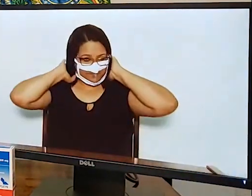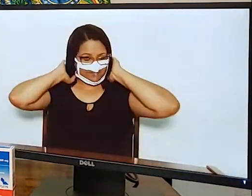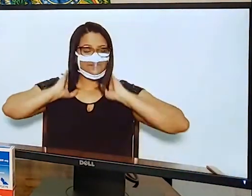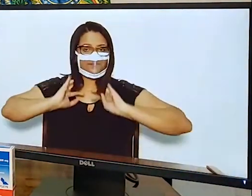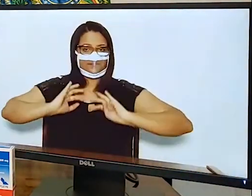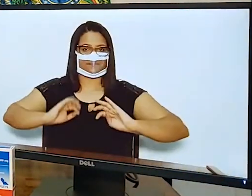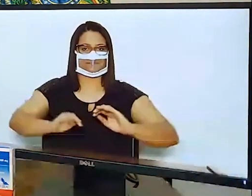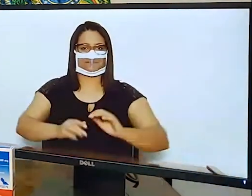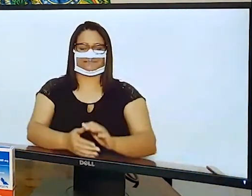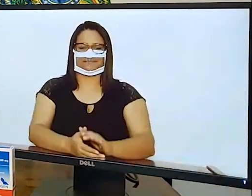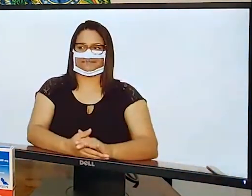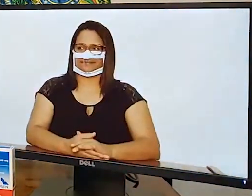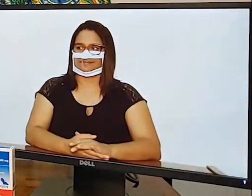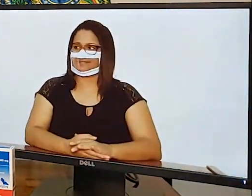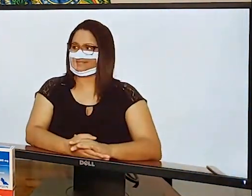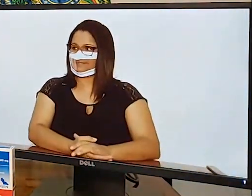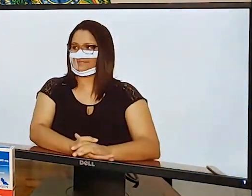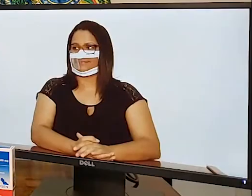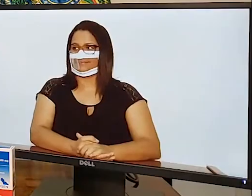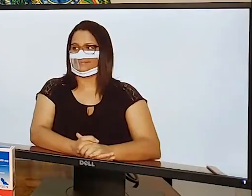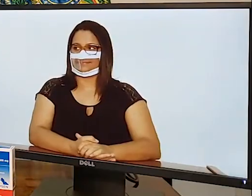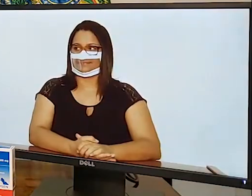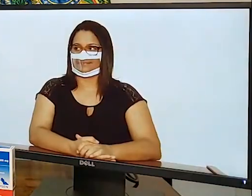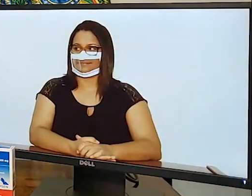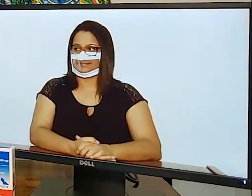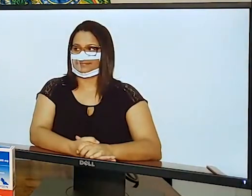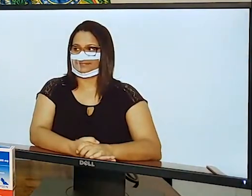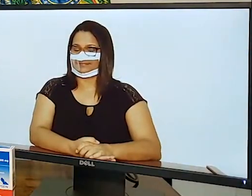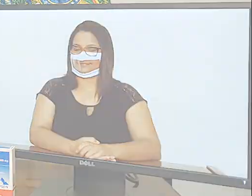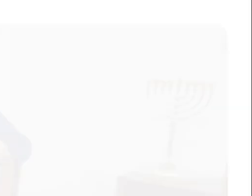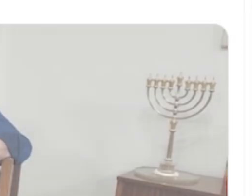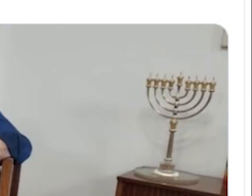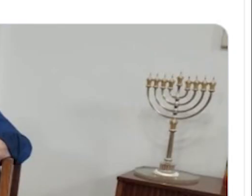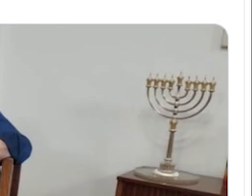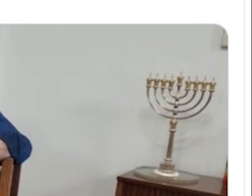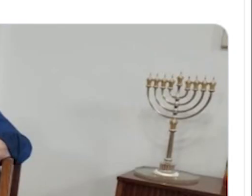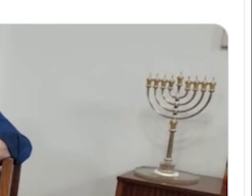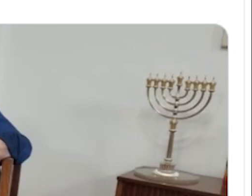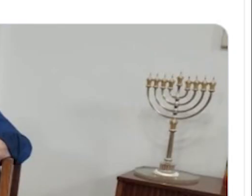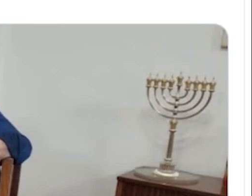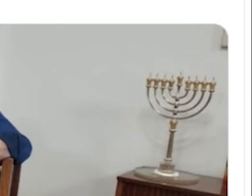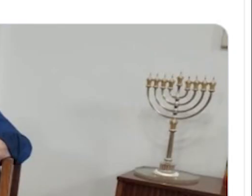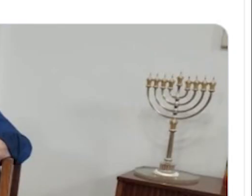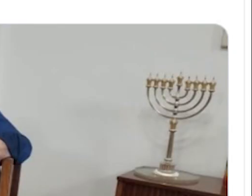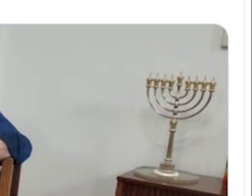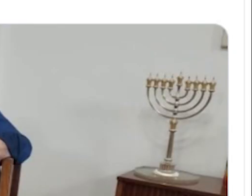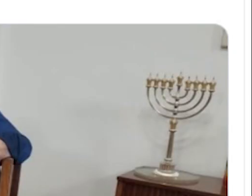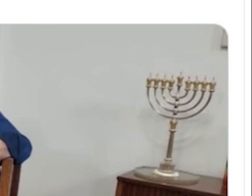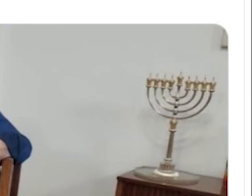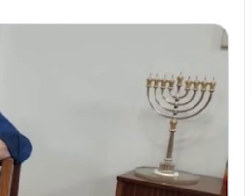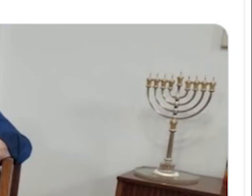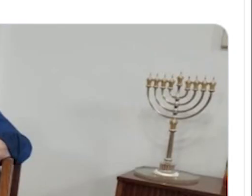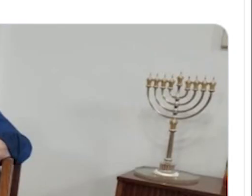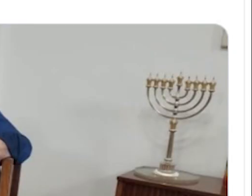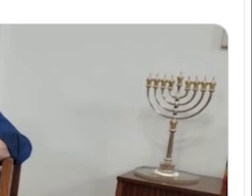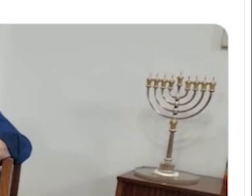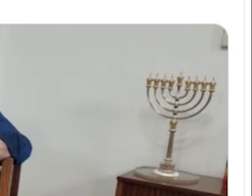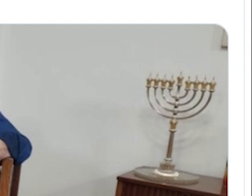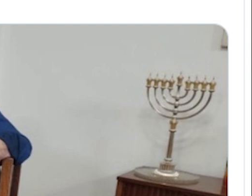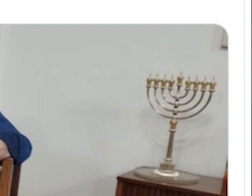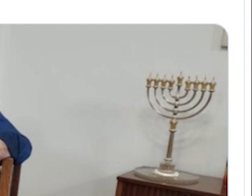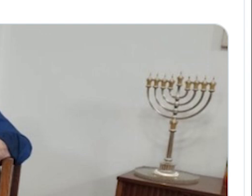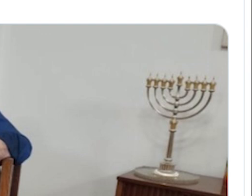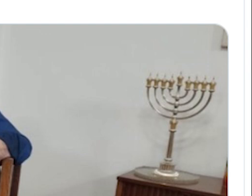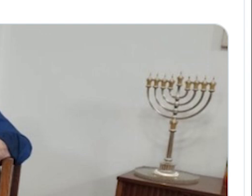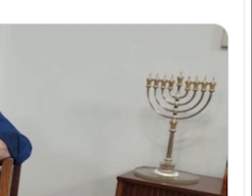julio y que le mantuvo recluido en su residencia oficial desde entonces. RT-PCR para SARS-CoV-2, negativo. Buen día a